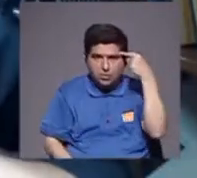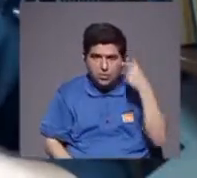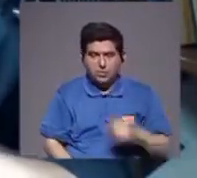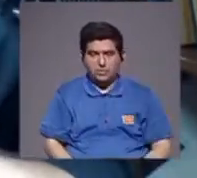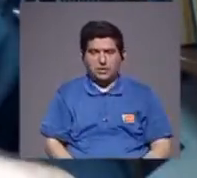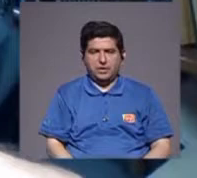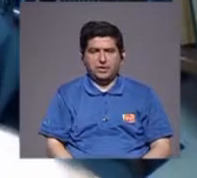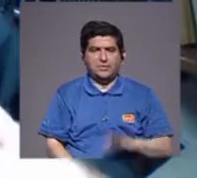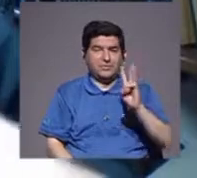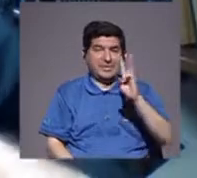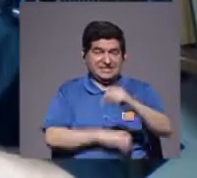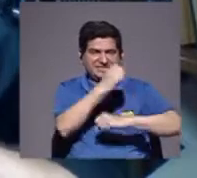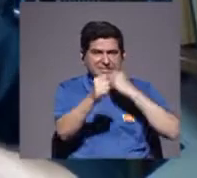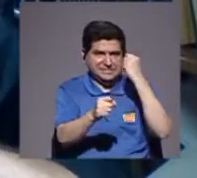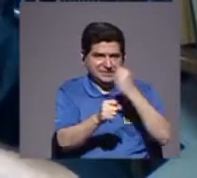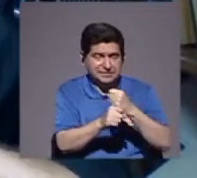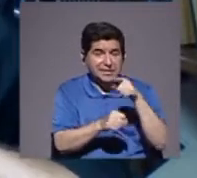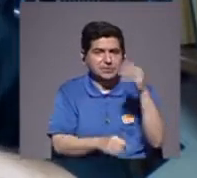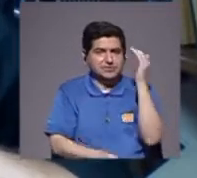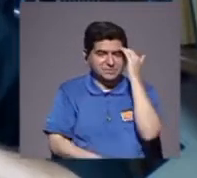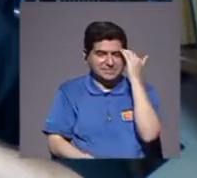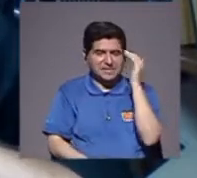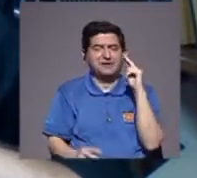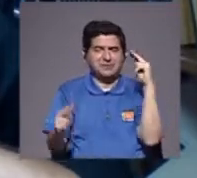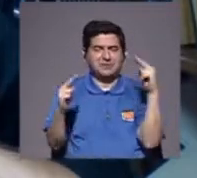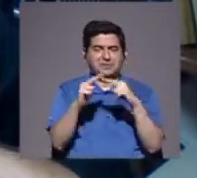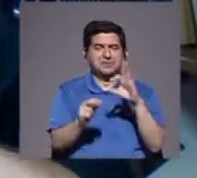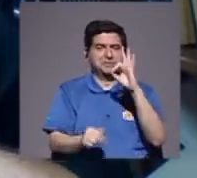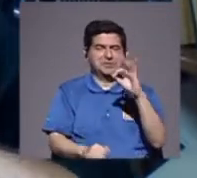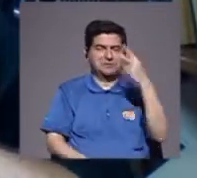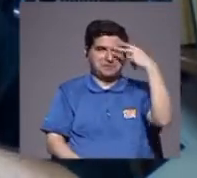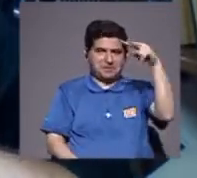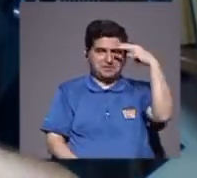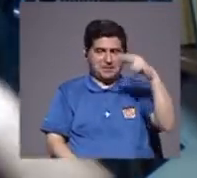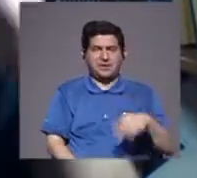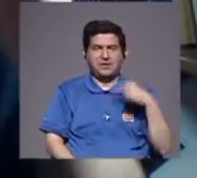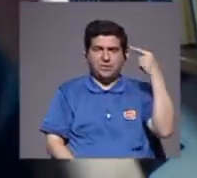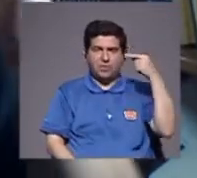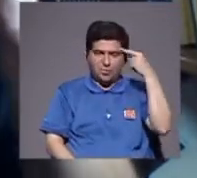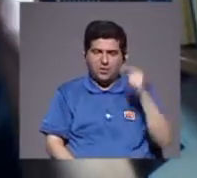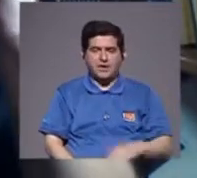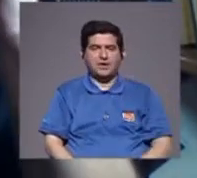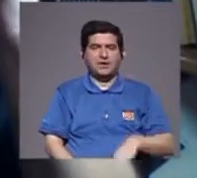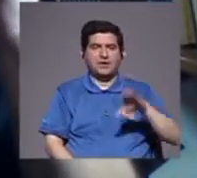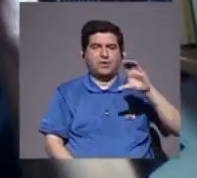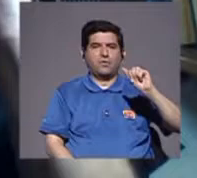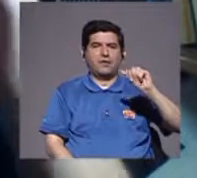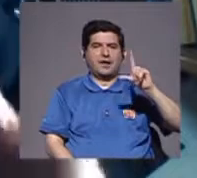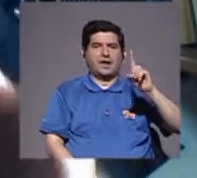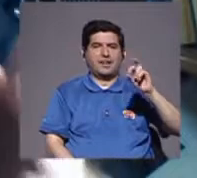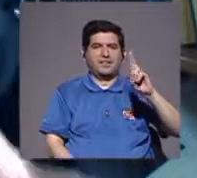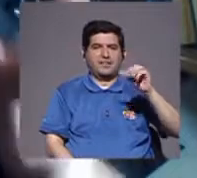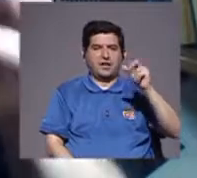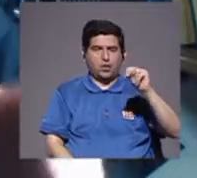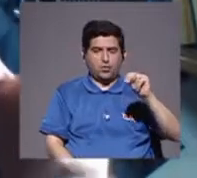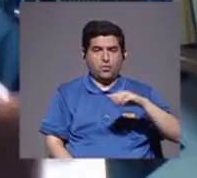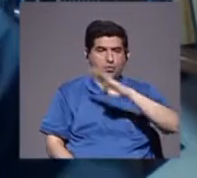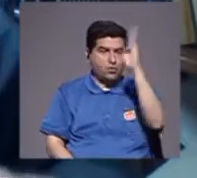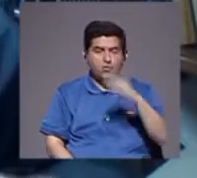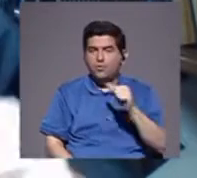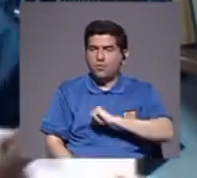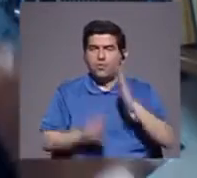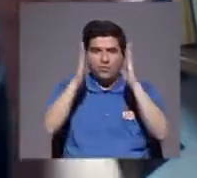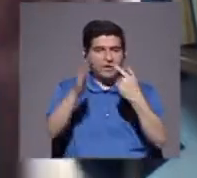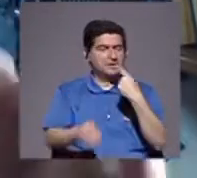en un solo sexenio, de los mexicanos, usted conoce bien México, que sucedió, con el gobierno de Calderón, nunca he encontrado, una